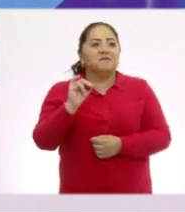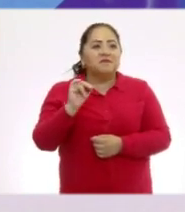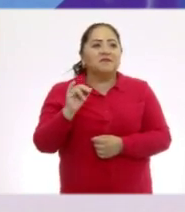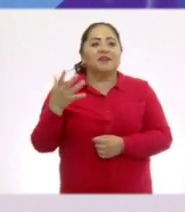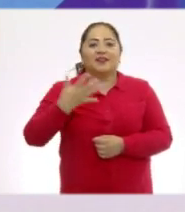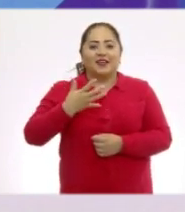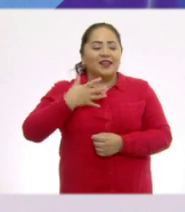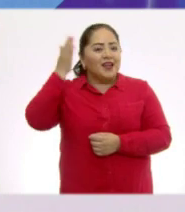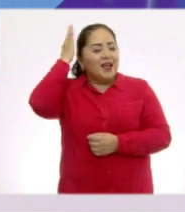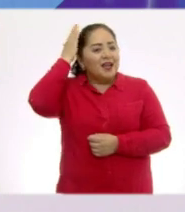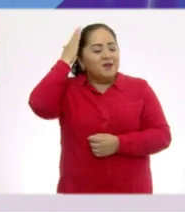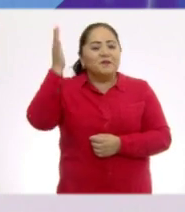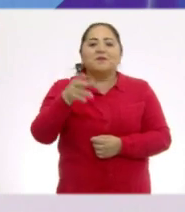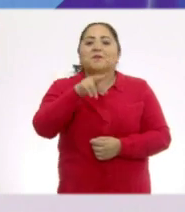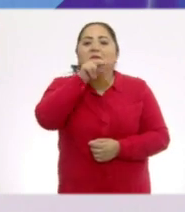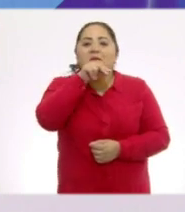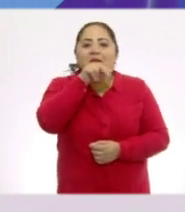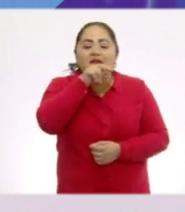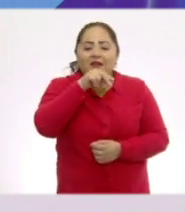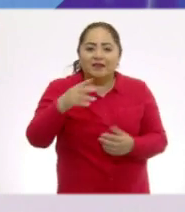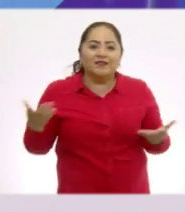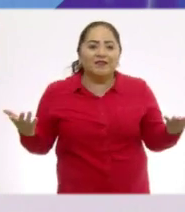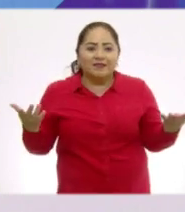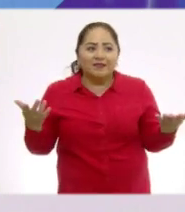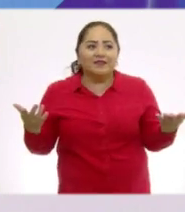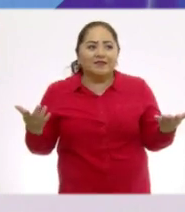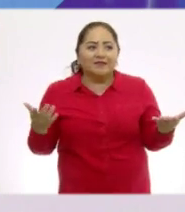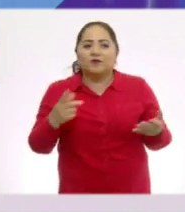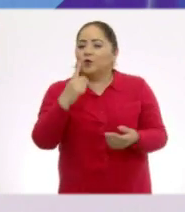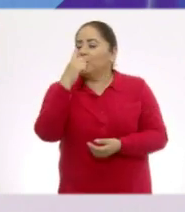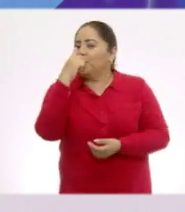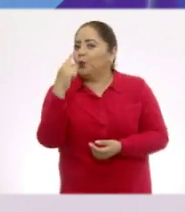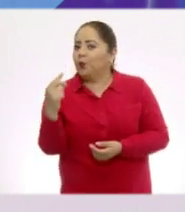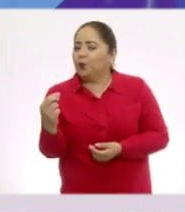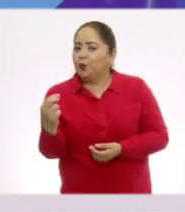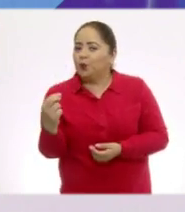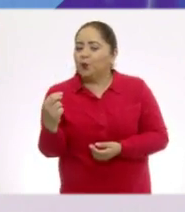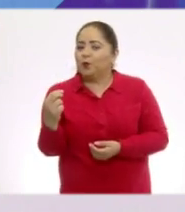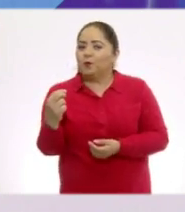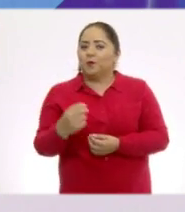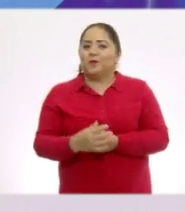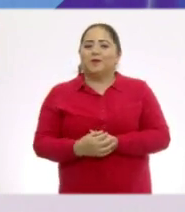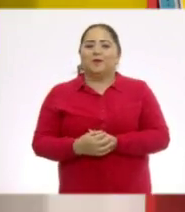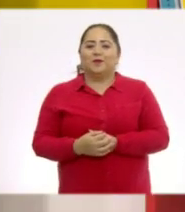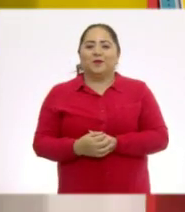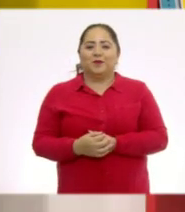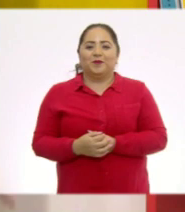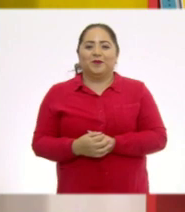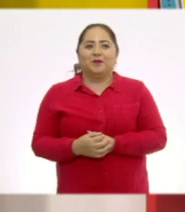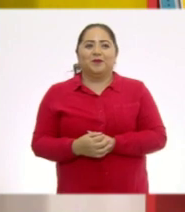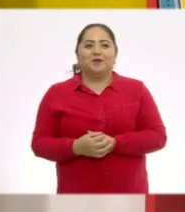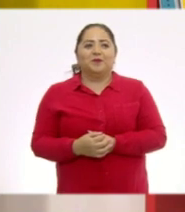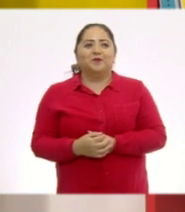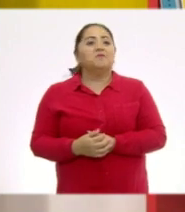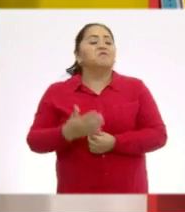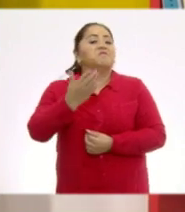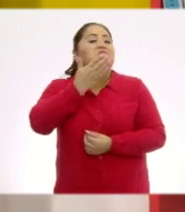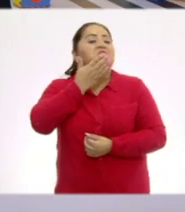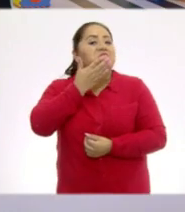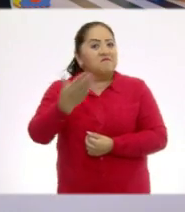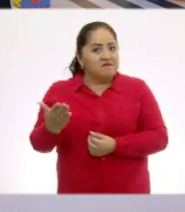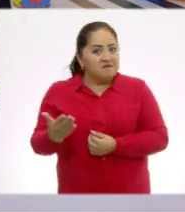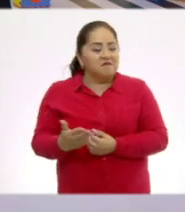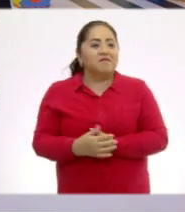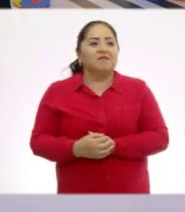tenemos ahí la cabeza de nuestro pato. La cabecita. Perdón. Aquí está su pico. Cuac, cuac, cuac. Sí, quedó. bien.